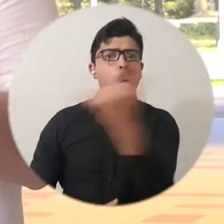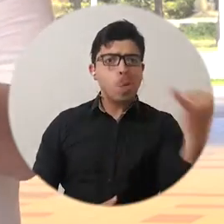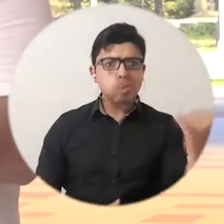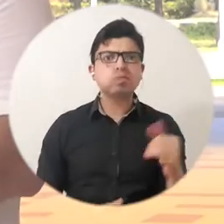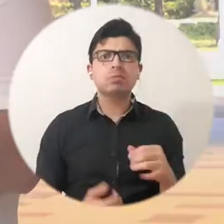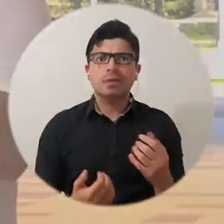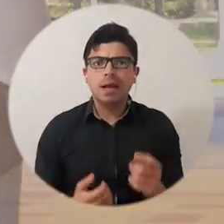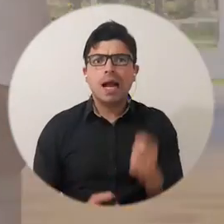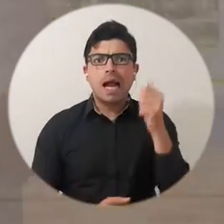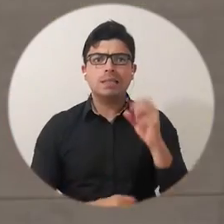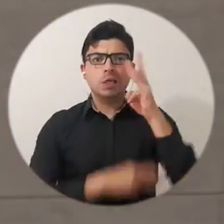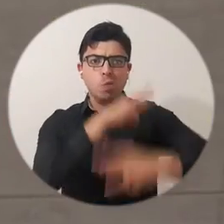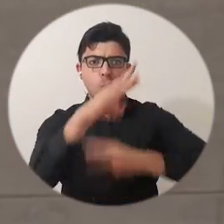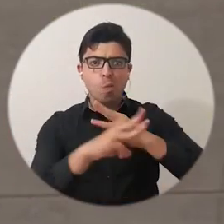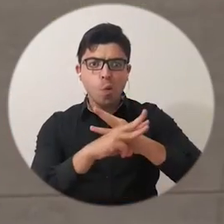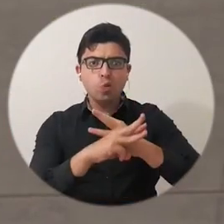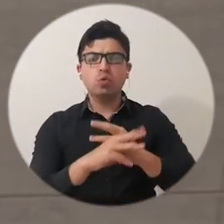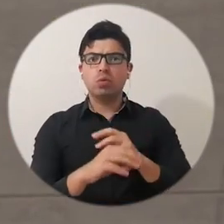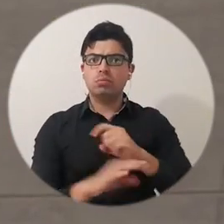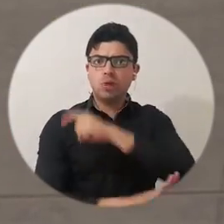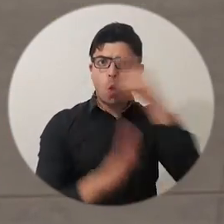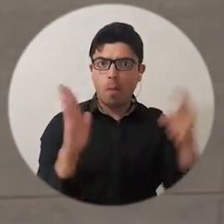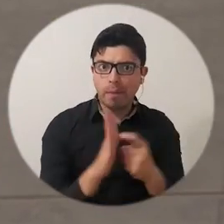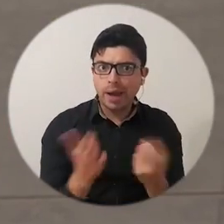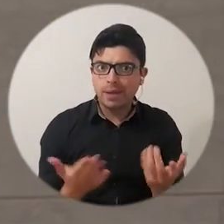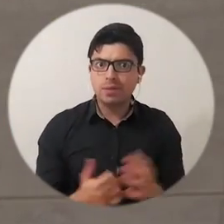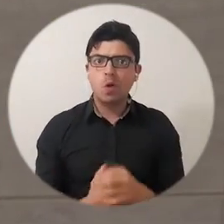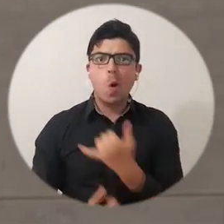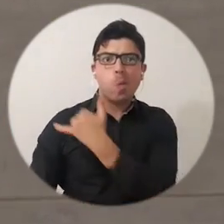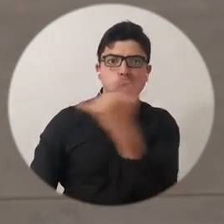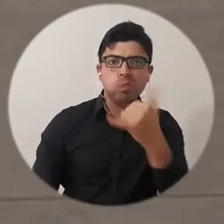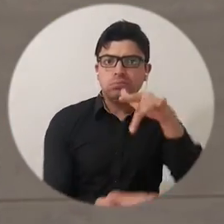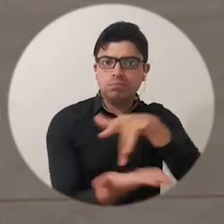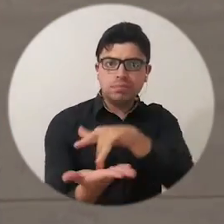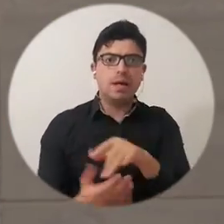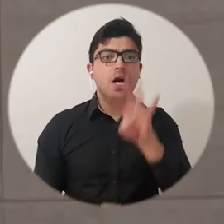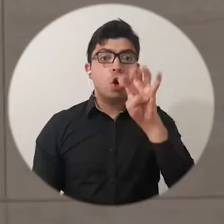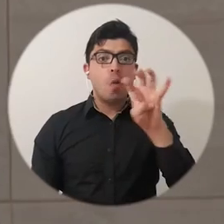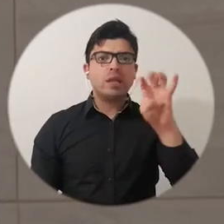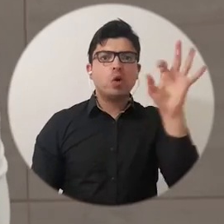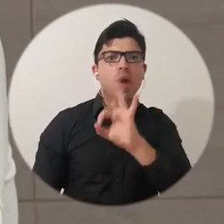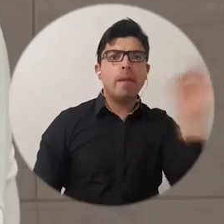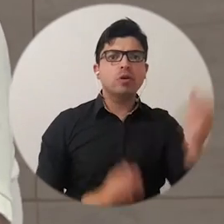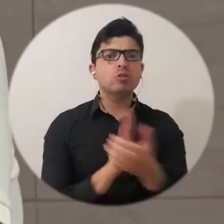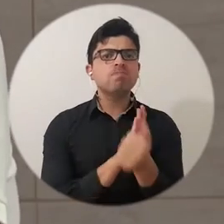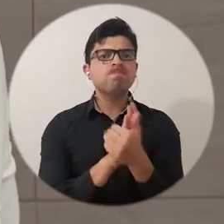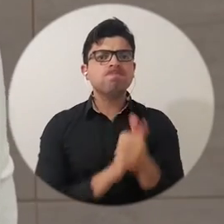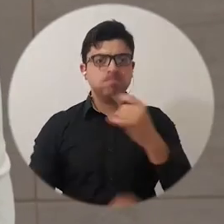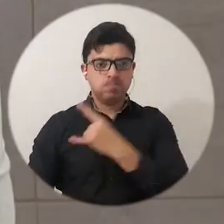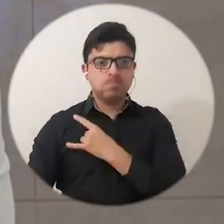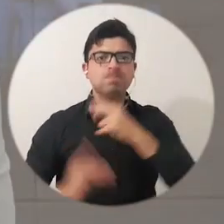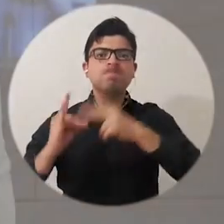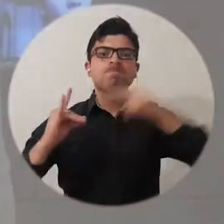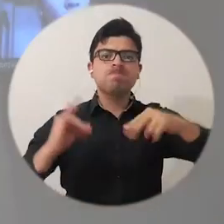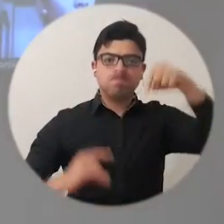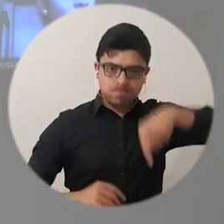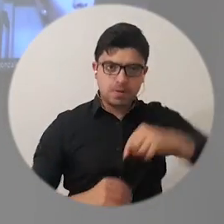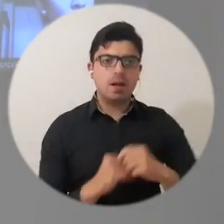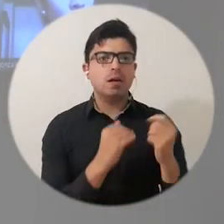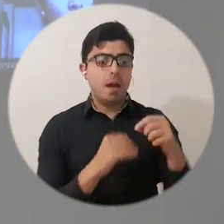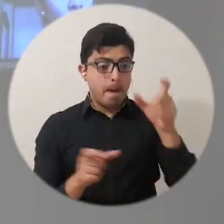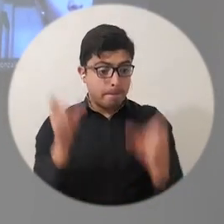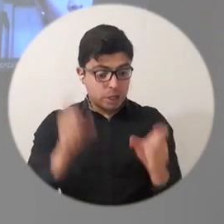a tener presencia en casi todo el planeta. Y es casi el 99% talento Unimagdalena.